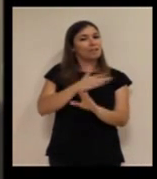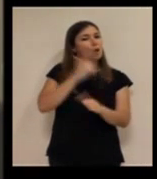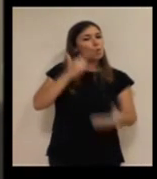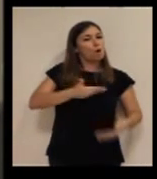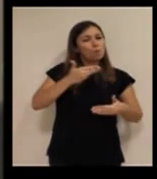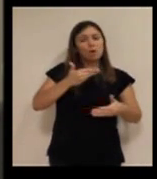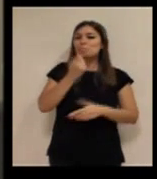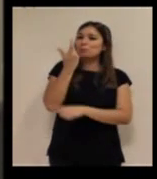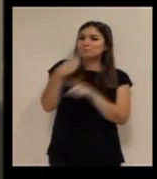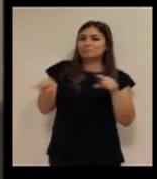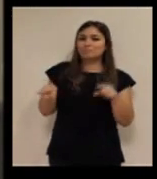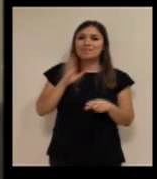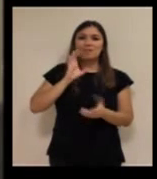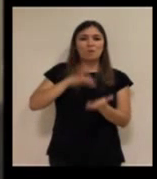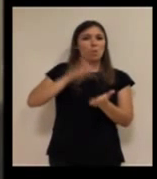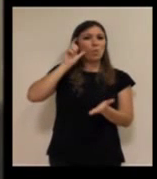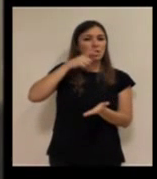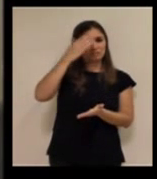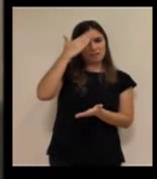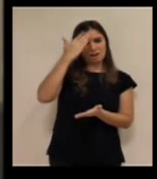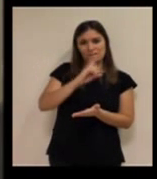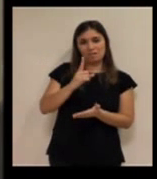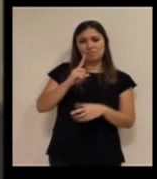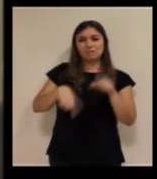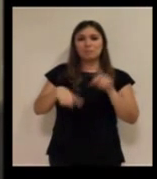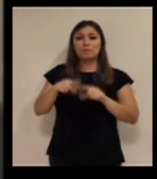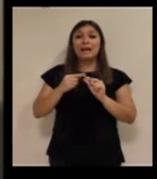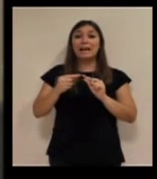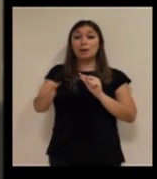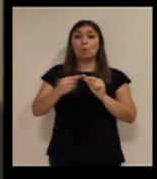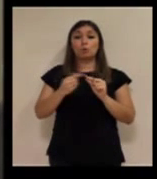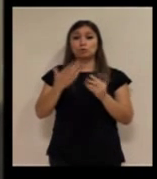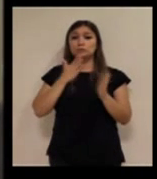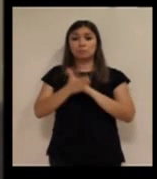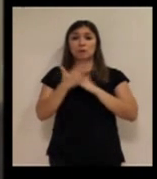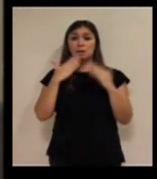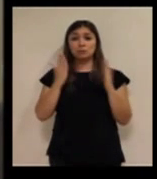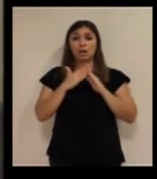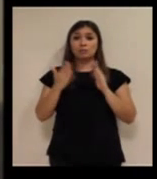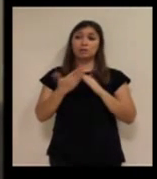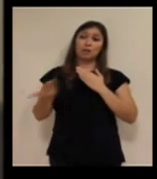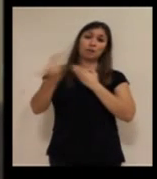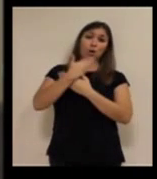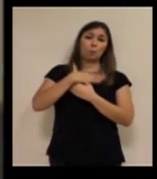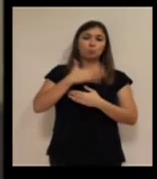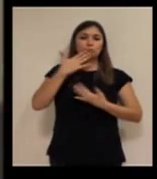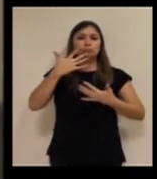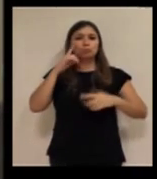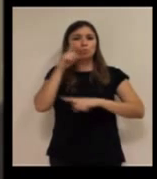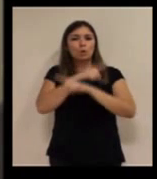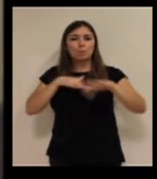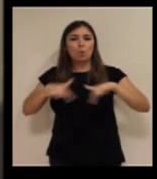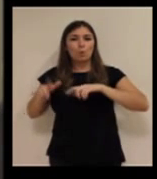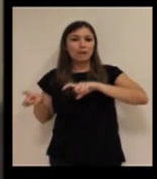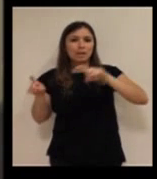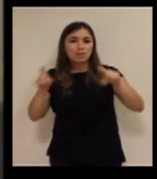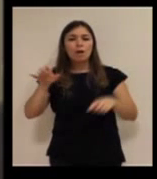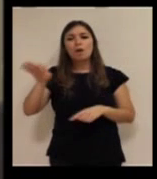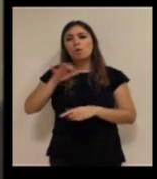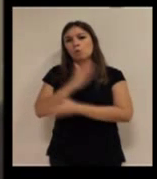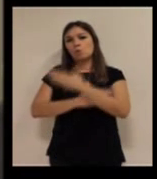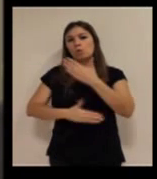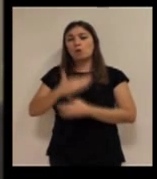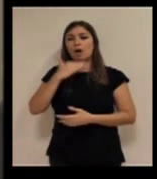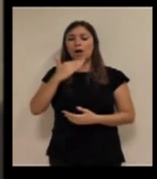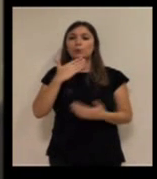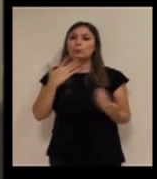cuanto a central, permite el acceso de operadores en remoto, desde casa, pues porque tengan problemas de movilidad, ciertas discapacidades